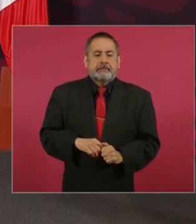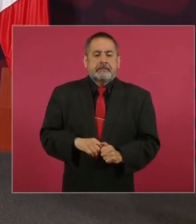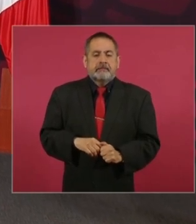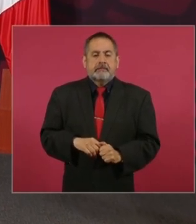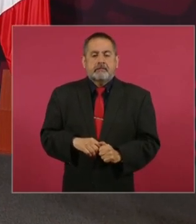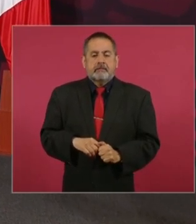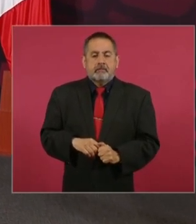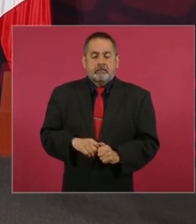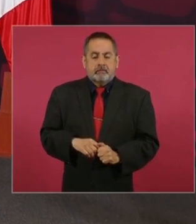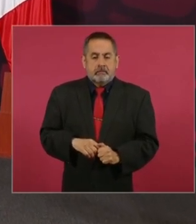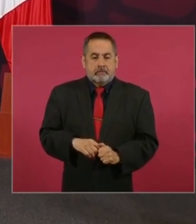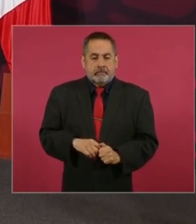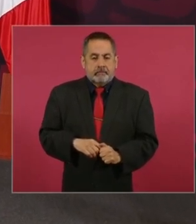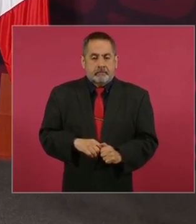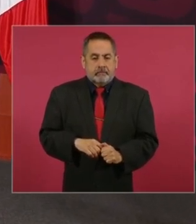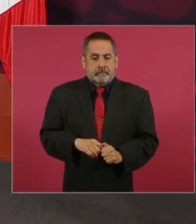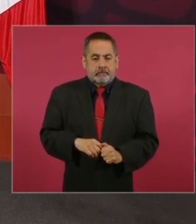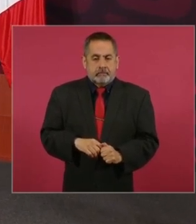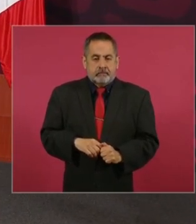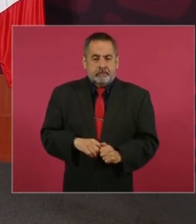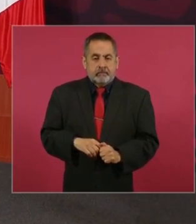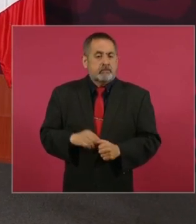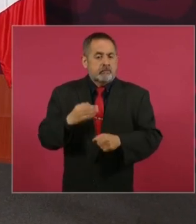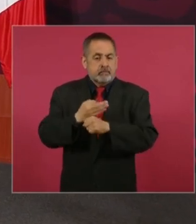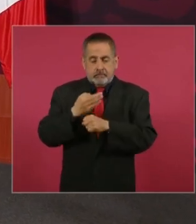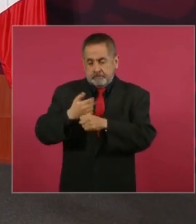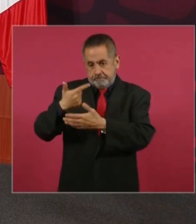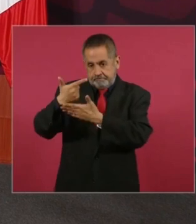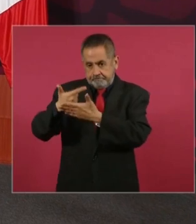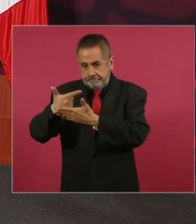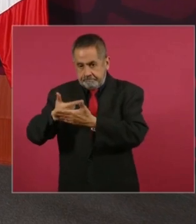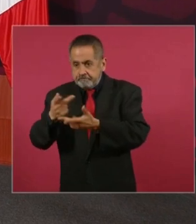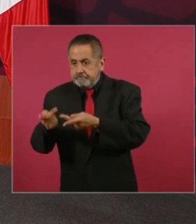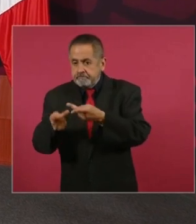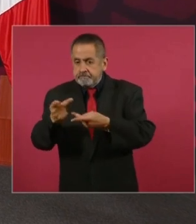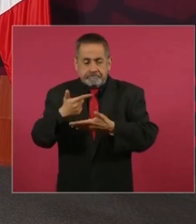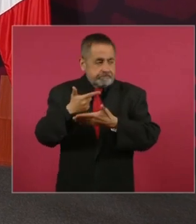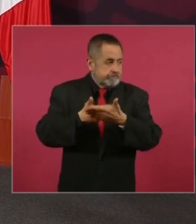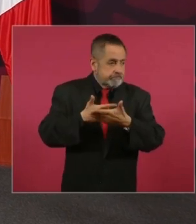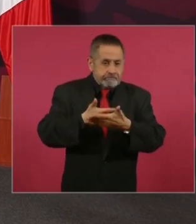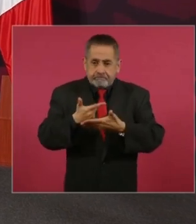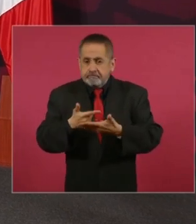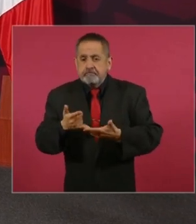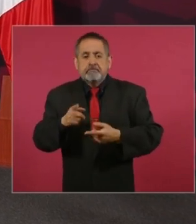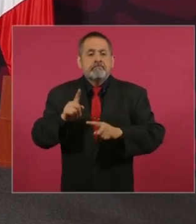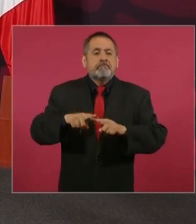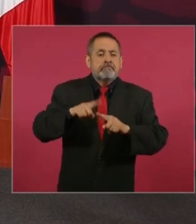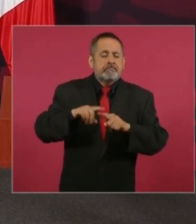Están en las encuestas parejos.